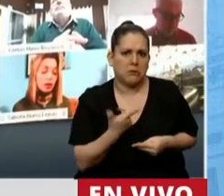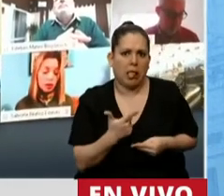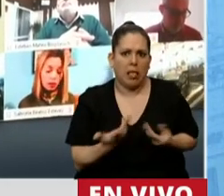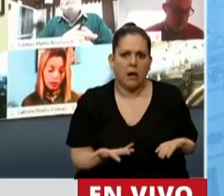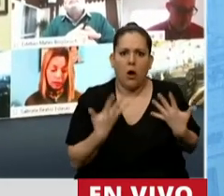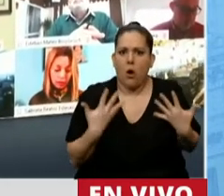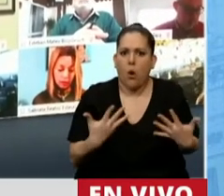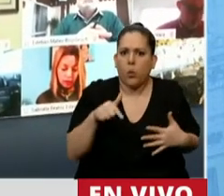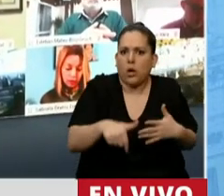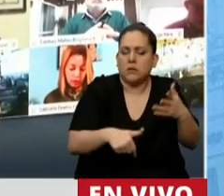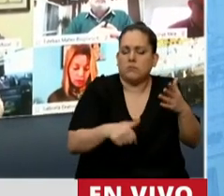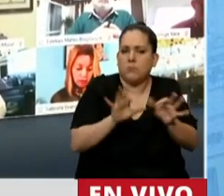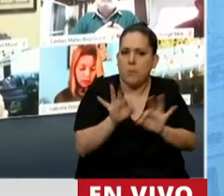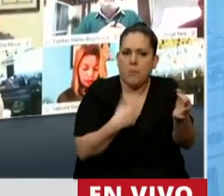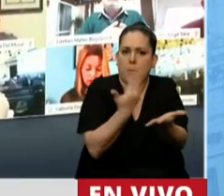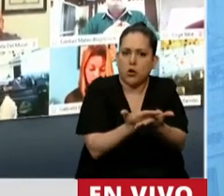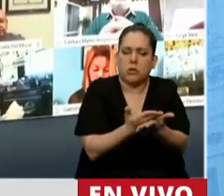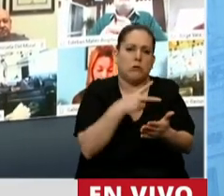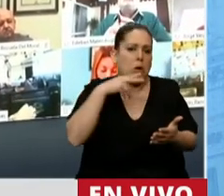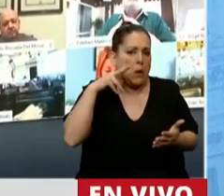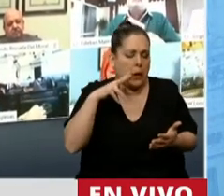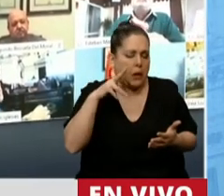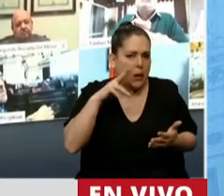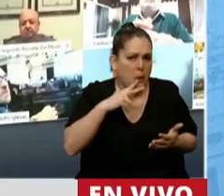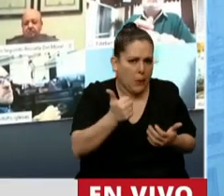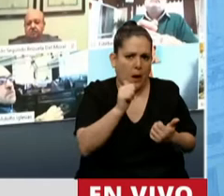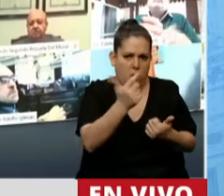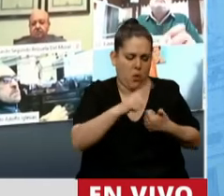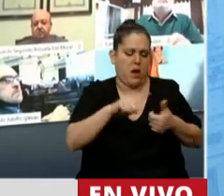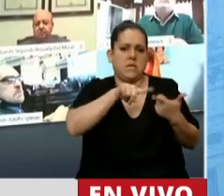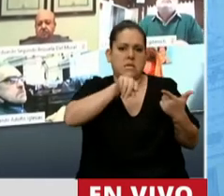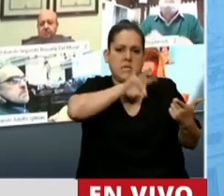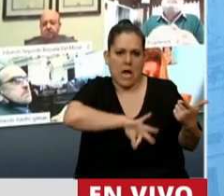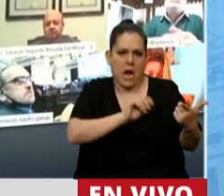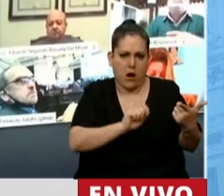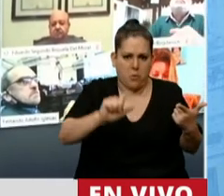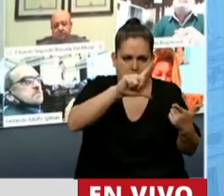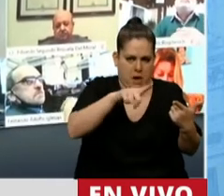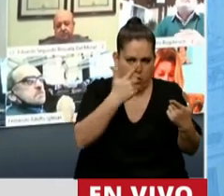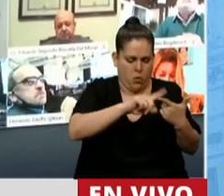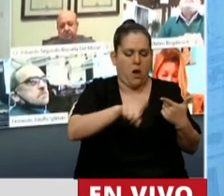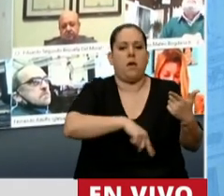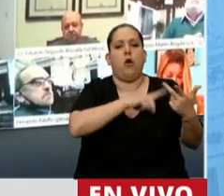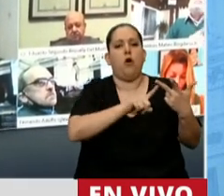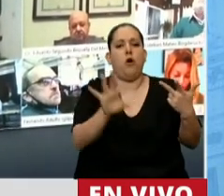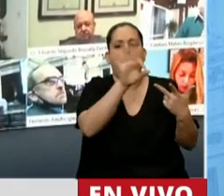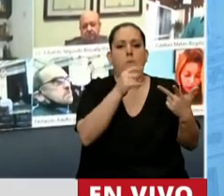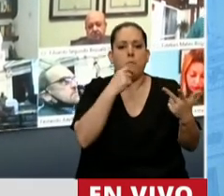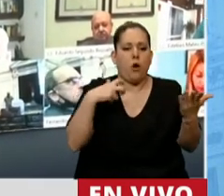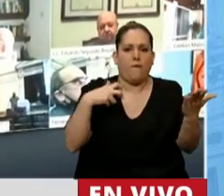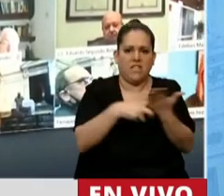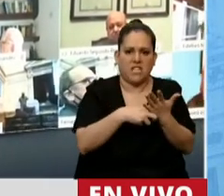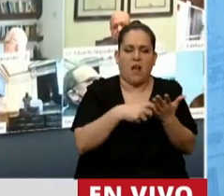no contempla las excepciones impositivas, los salarios complementarios, la suspensión de ejecuciones fiscales.